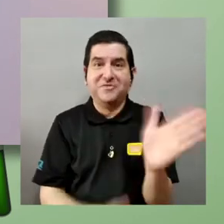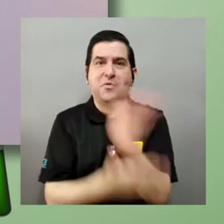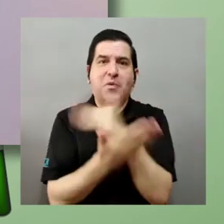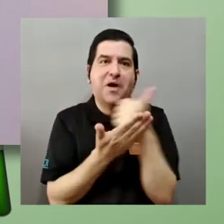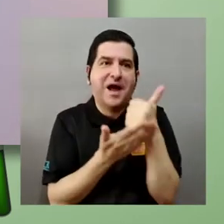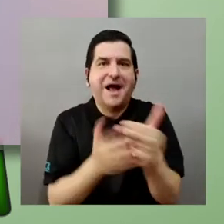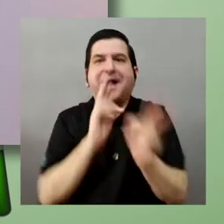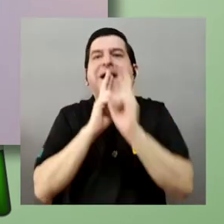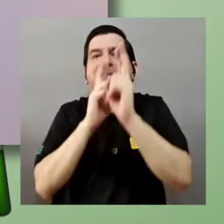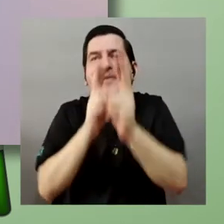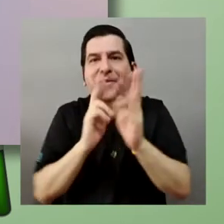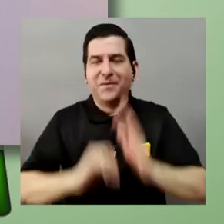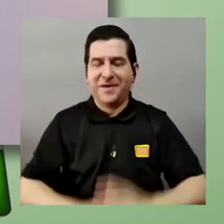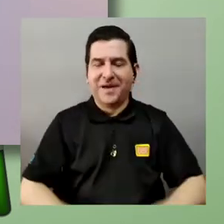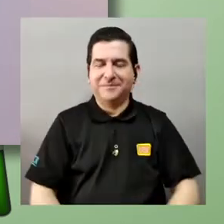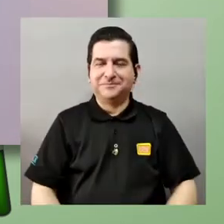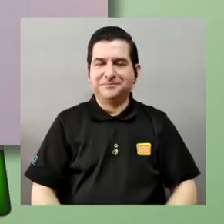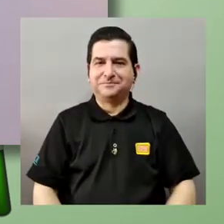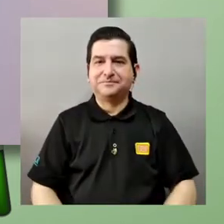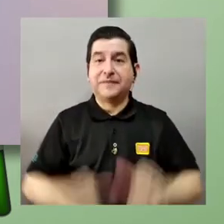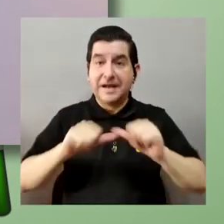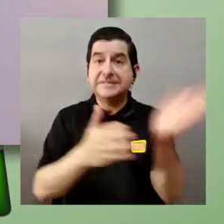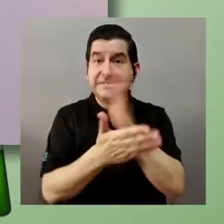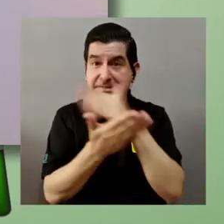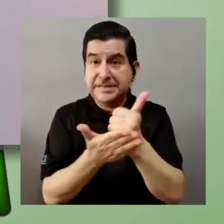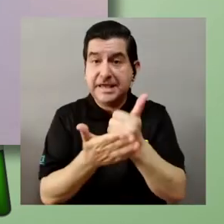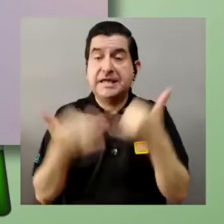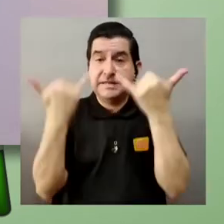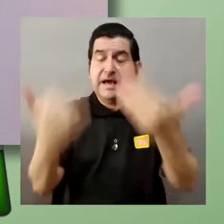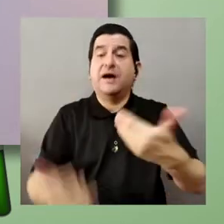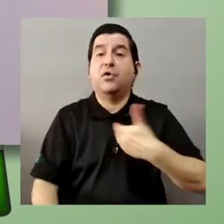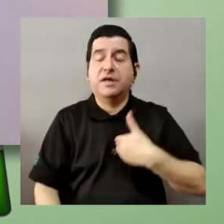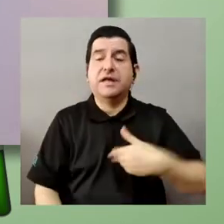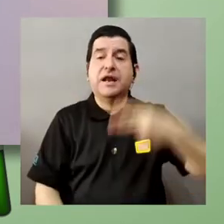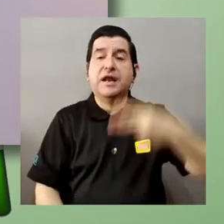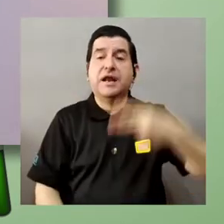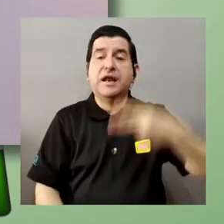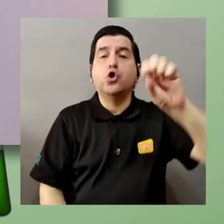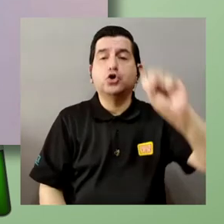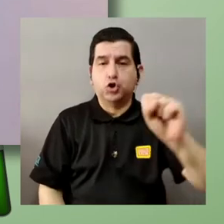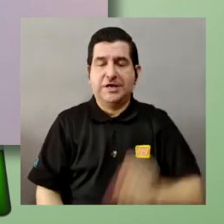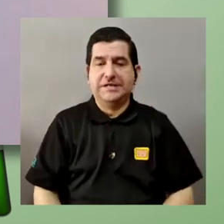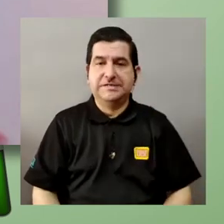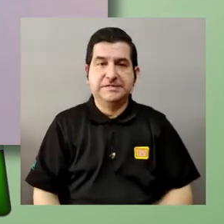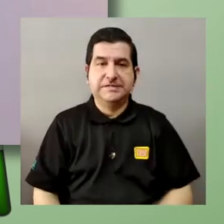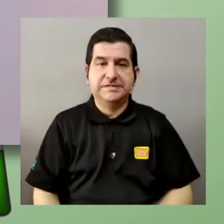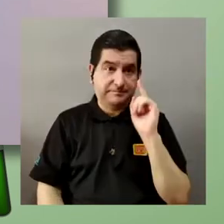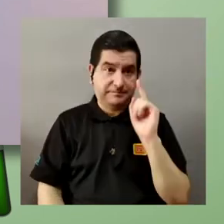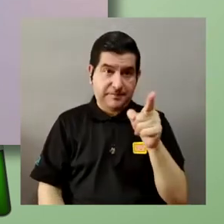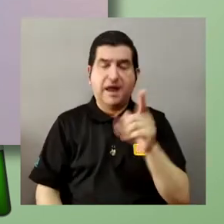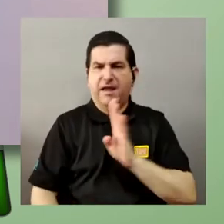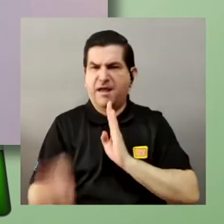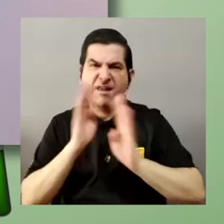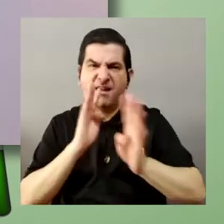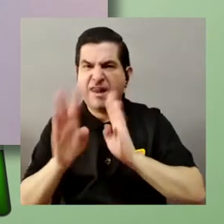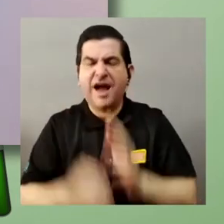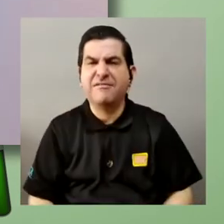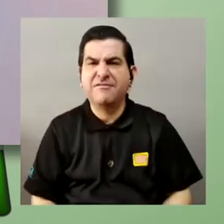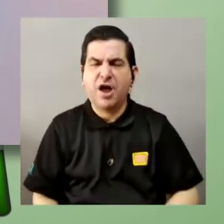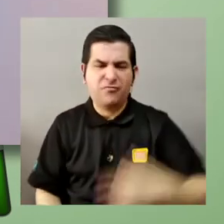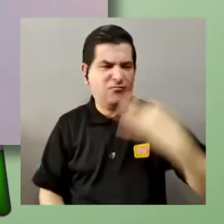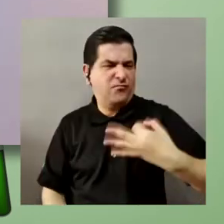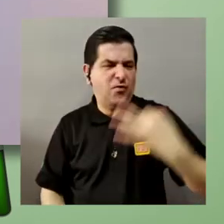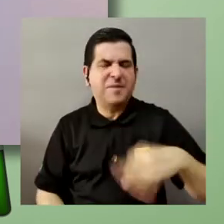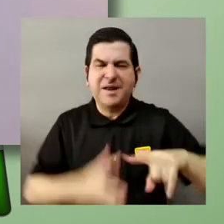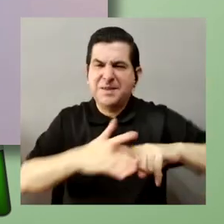en el siguiente segmento vamos a tener a Hugo Solís Hugo nos va a hablar de los formalismos de la